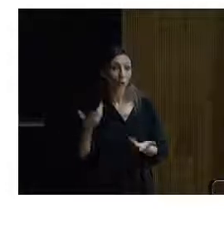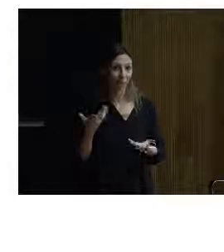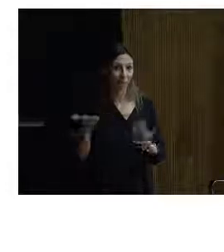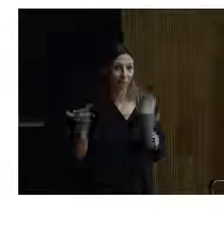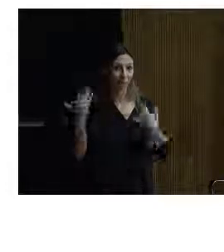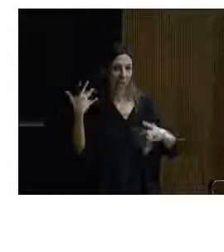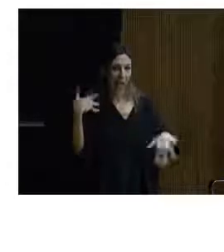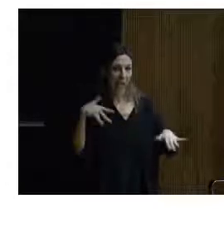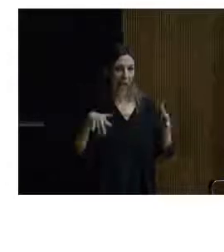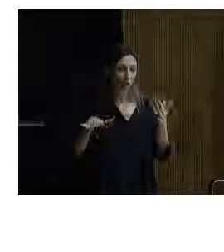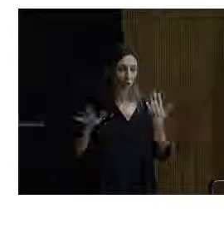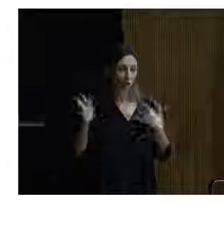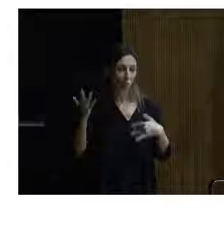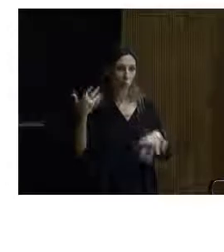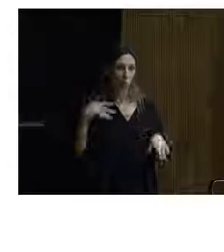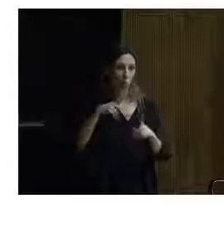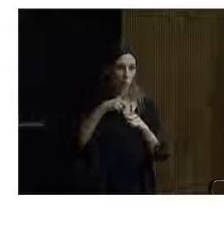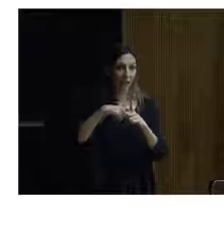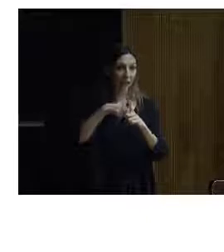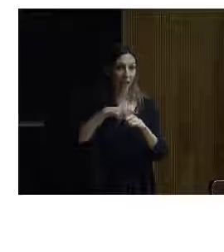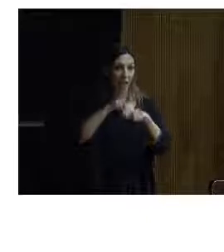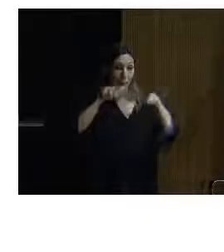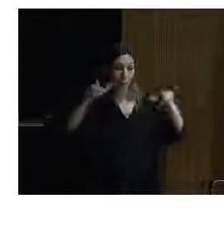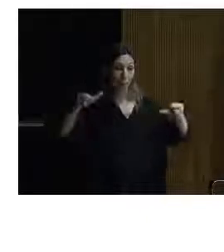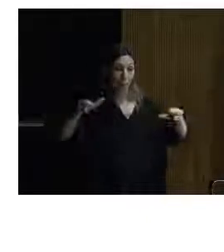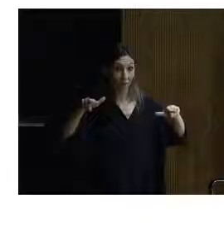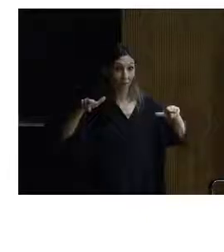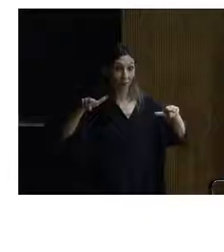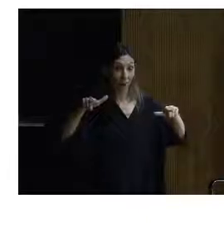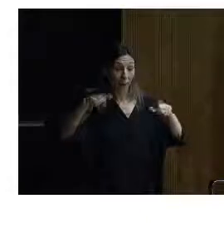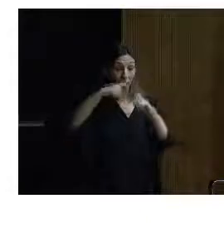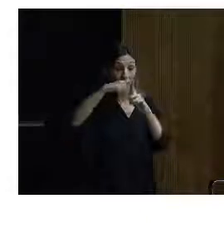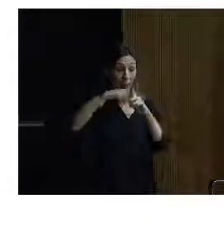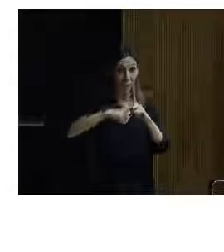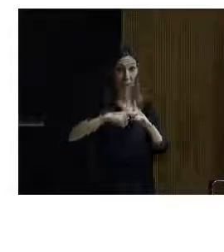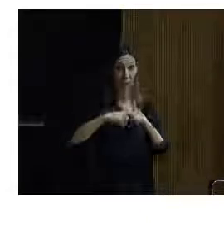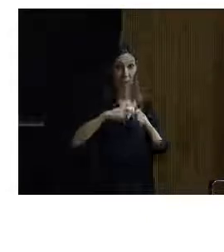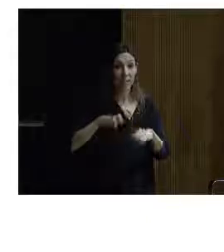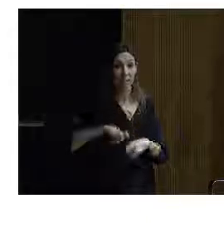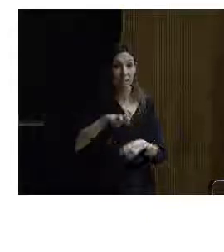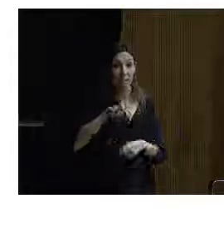de que disminuyendo el nivel de la plataforma, de la plaza que hay delante con cuatro escalones,